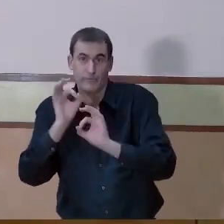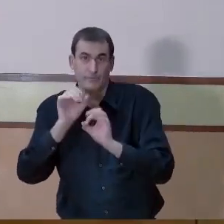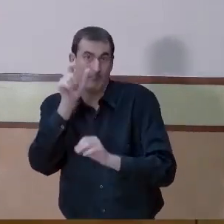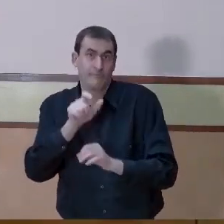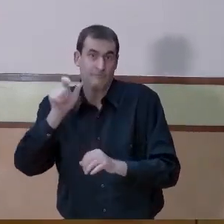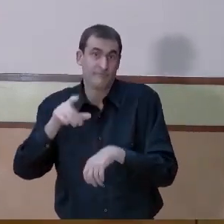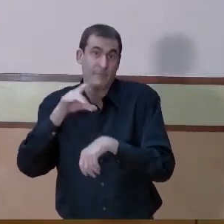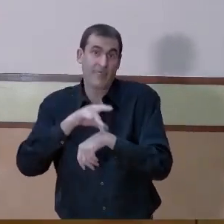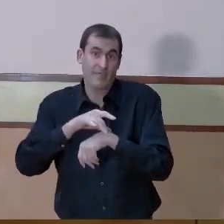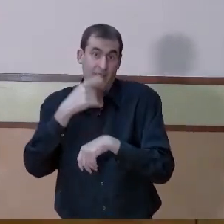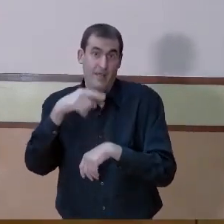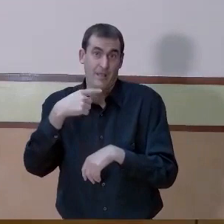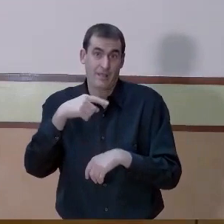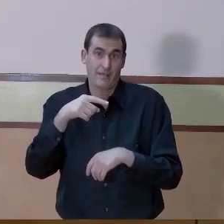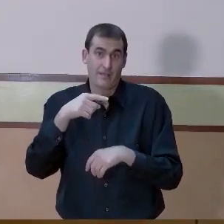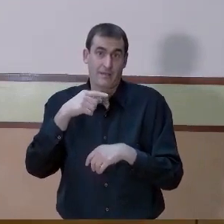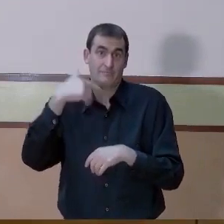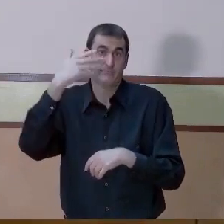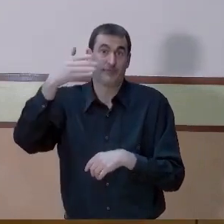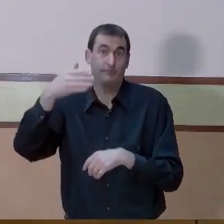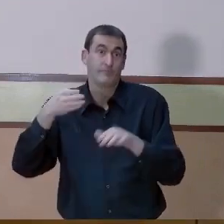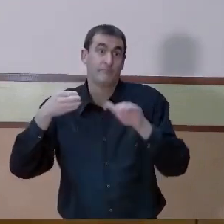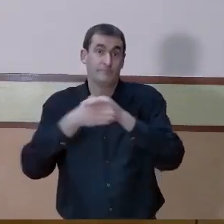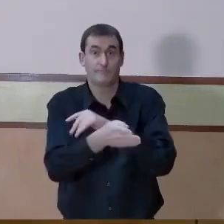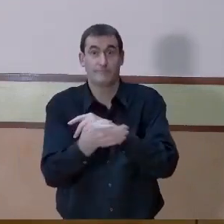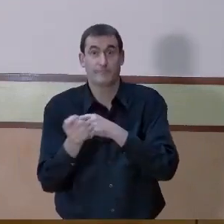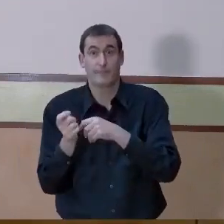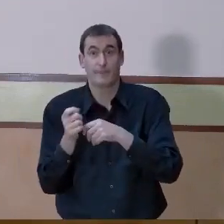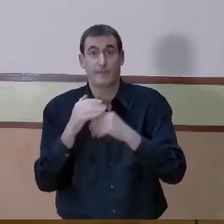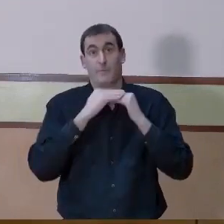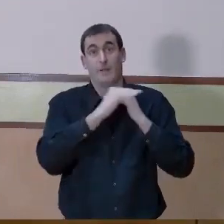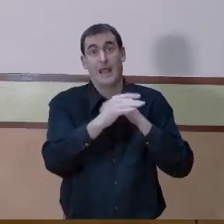una planta hospitalaria o a una unidad de cuidados intensivos.